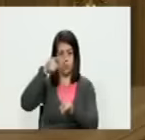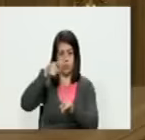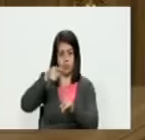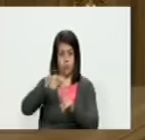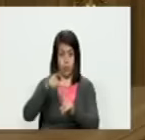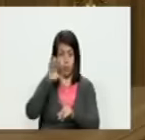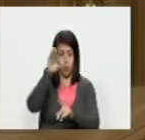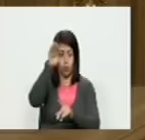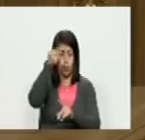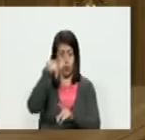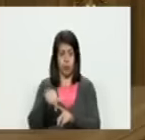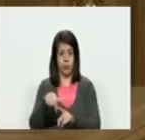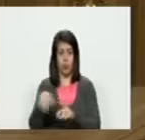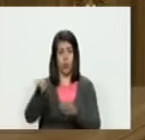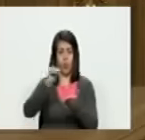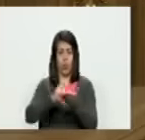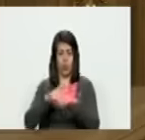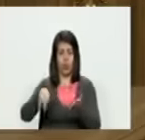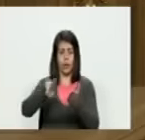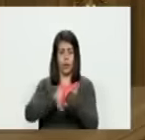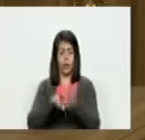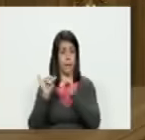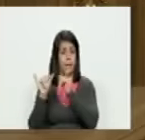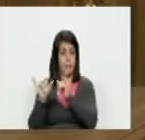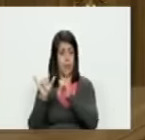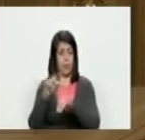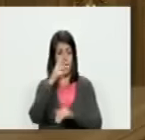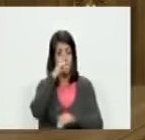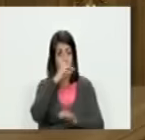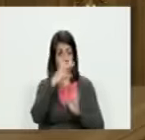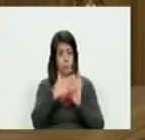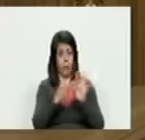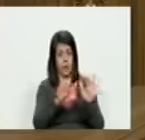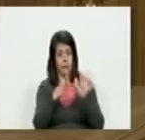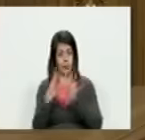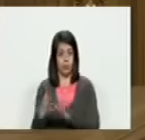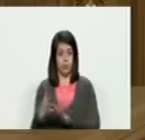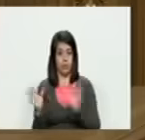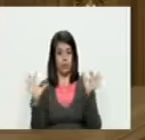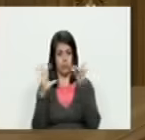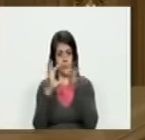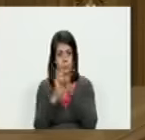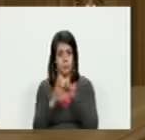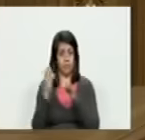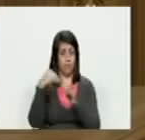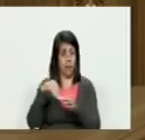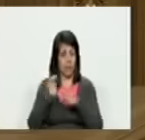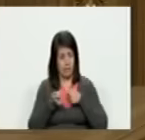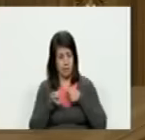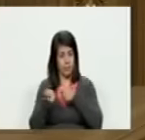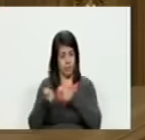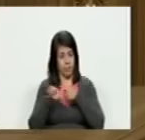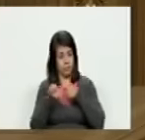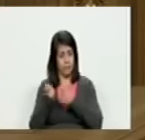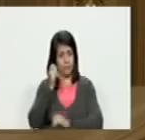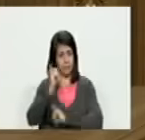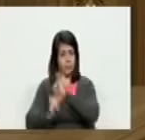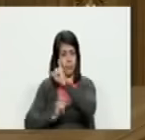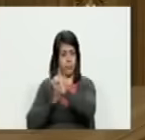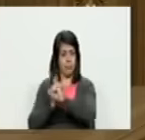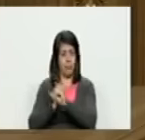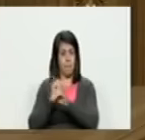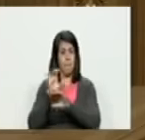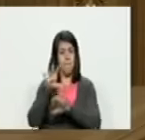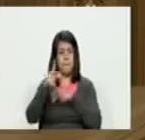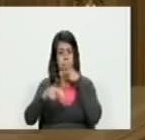ahora al futuro a una repetición de lo ocurrido en el 2019 con una combinación de máxima presión internacional operaciones